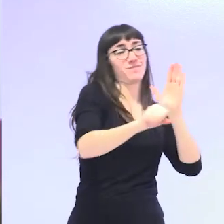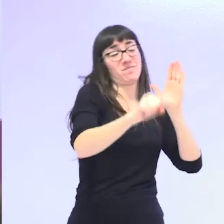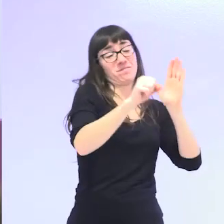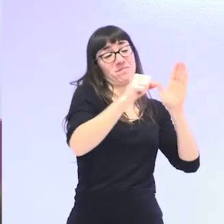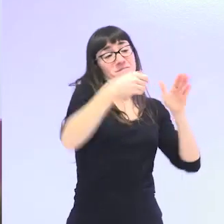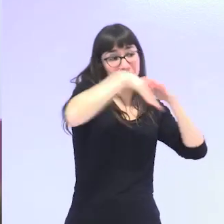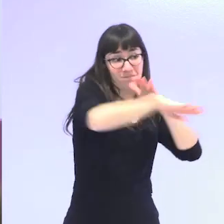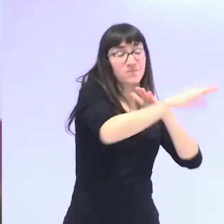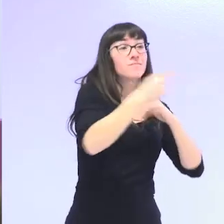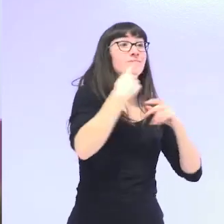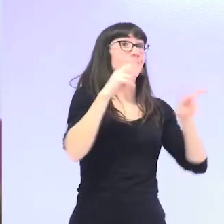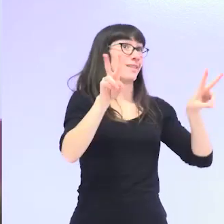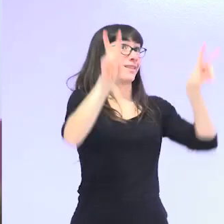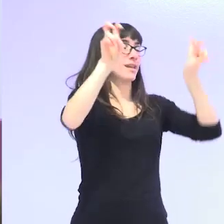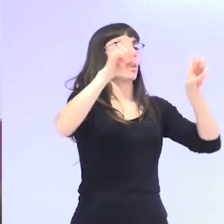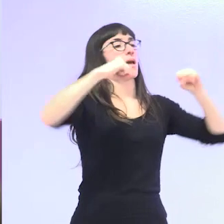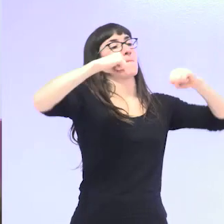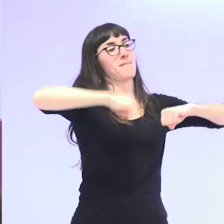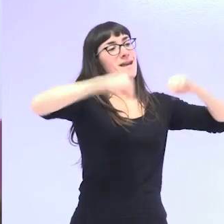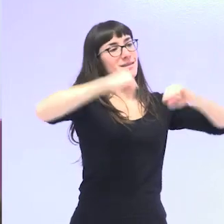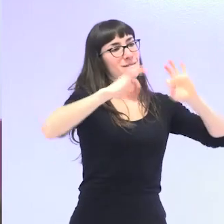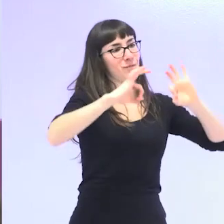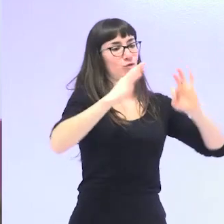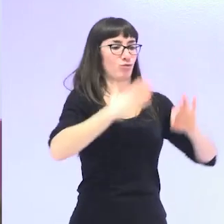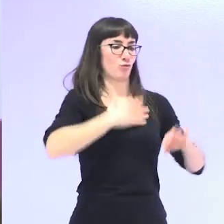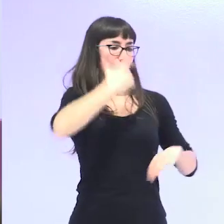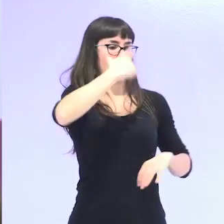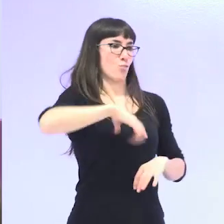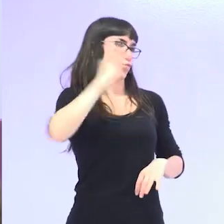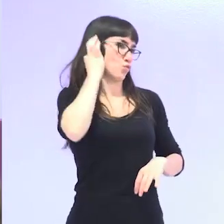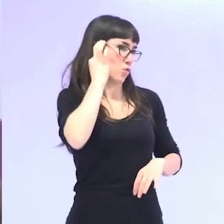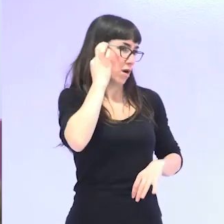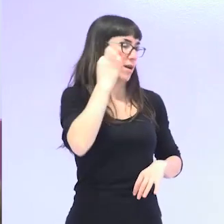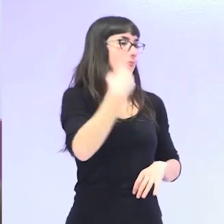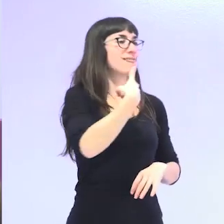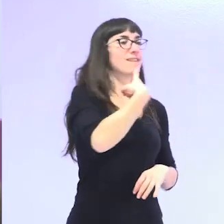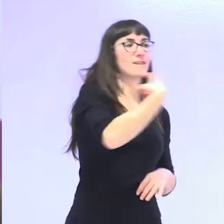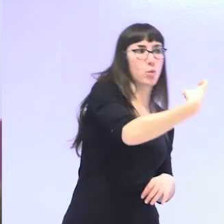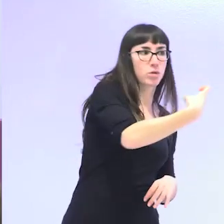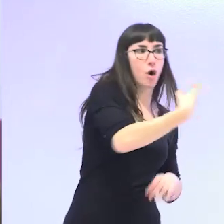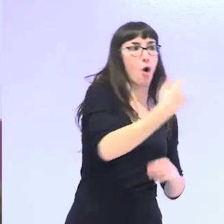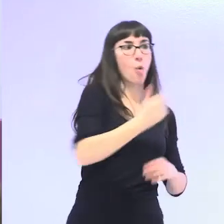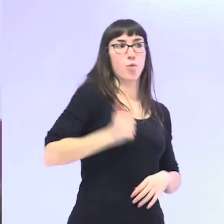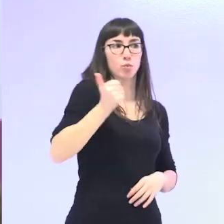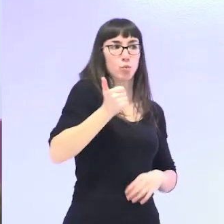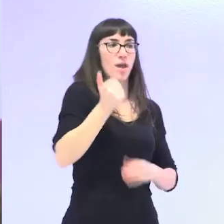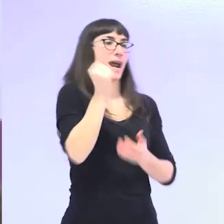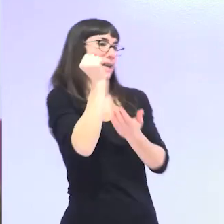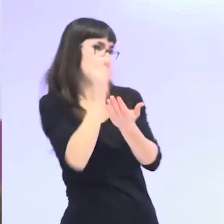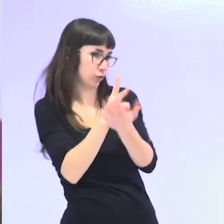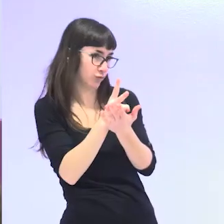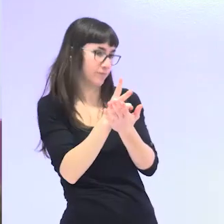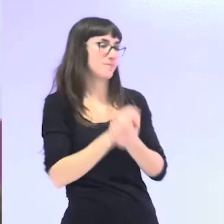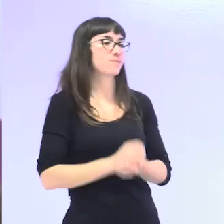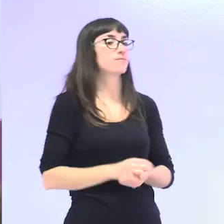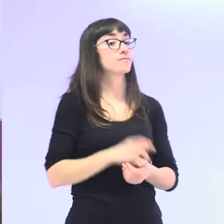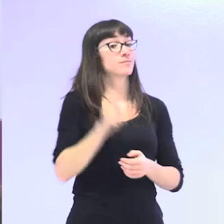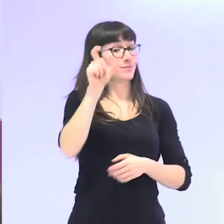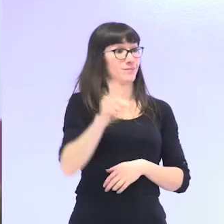Bellaterra bajo el título Envejecer Siendo Mujer. Dificultades, Oportunidades y Retos. Tiene una amplia